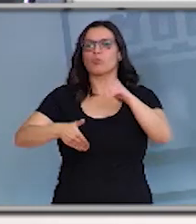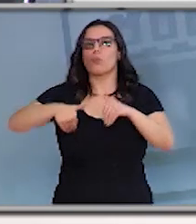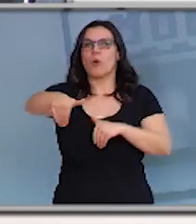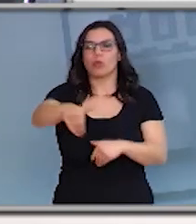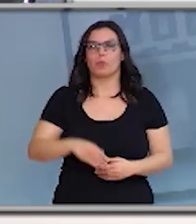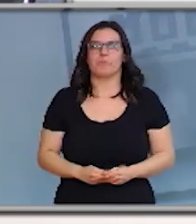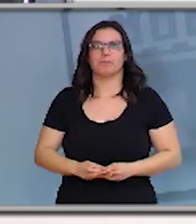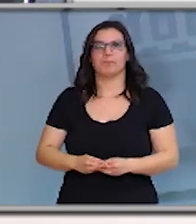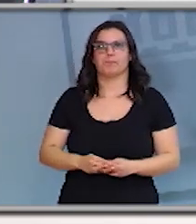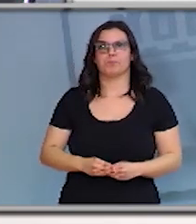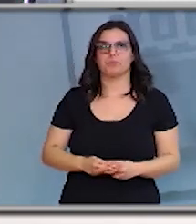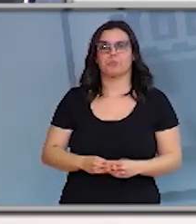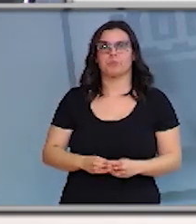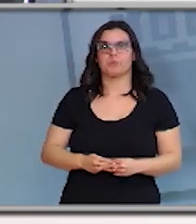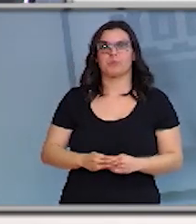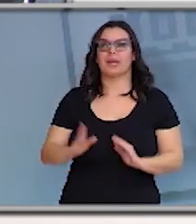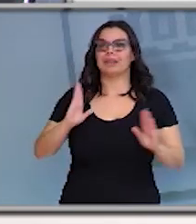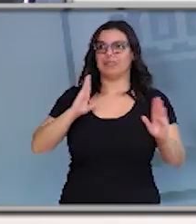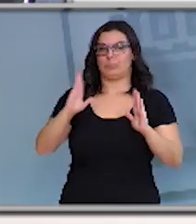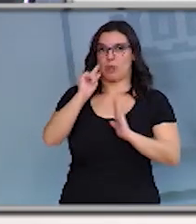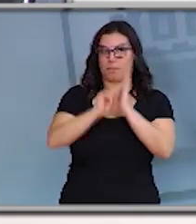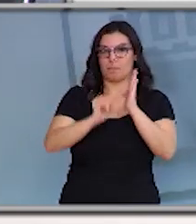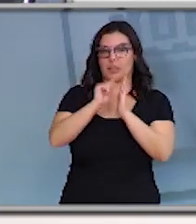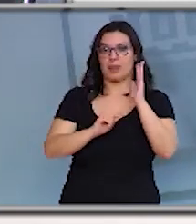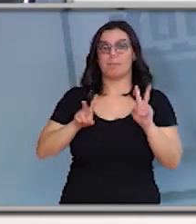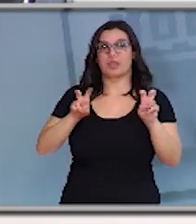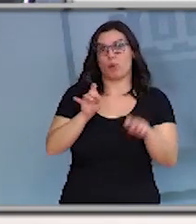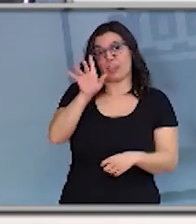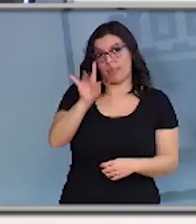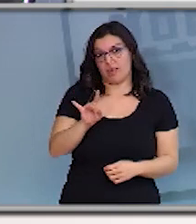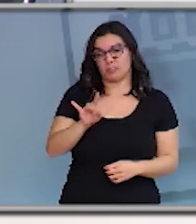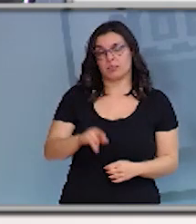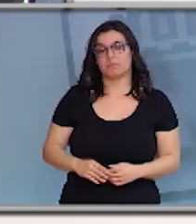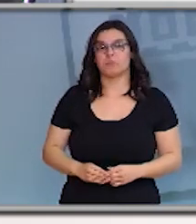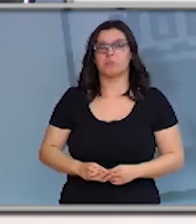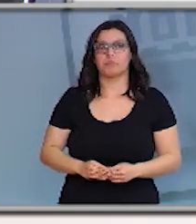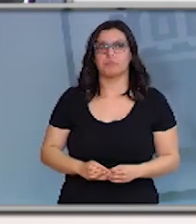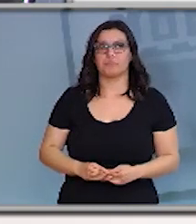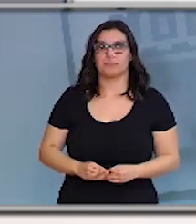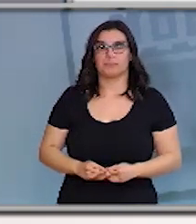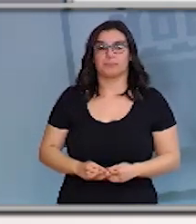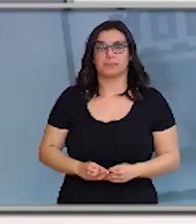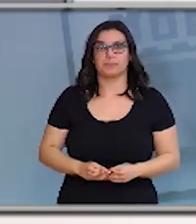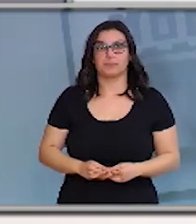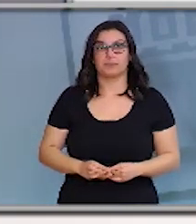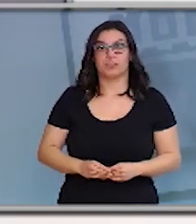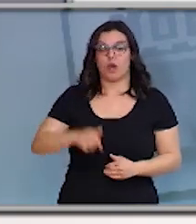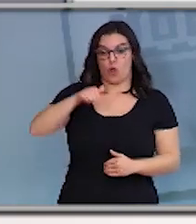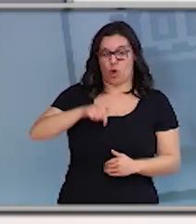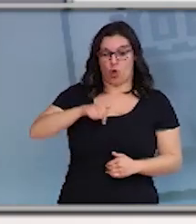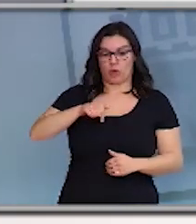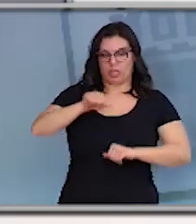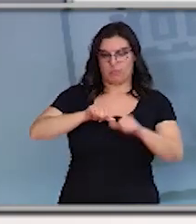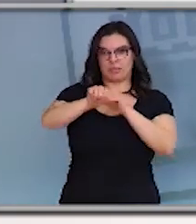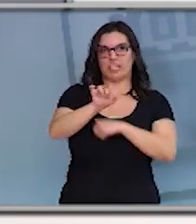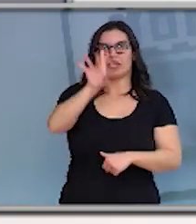La temporalidad de las medidas. En principio eran 15 días para todo, desde el día de hoy 15